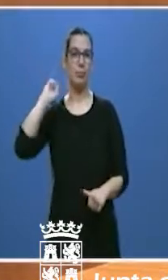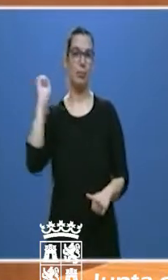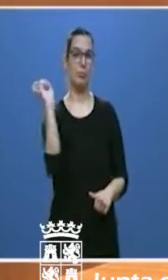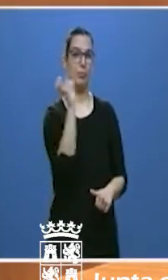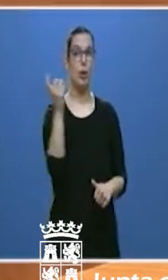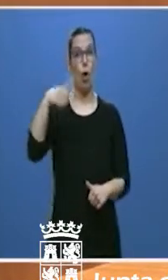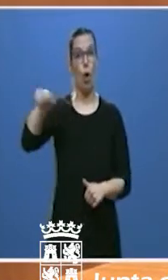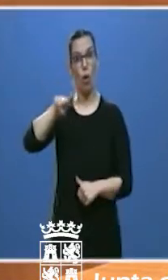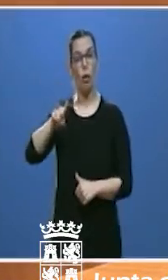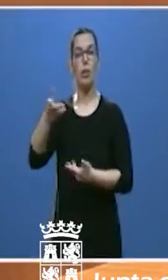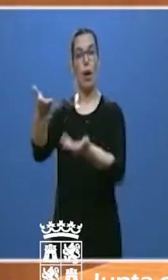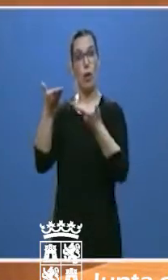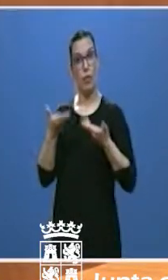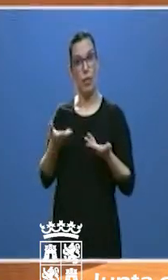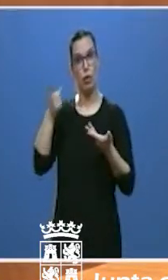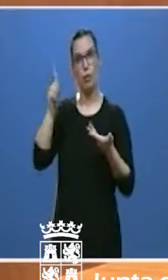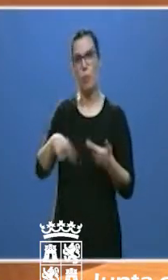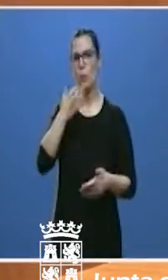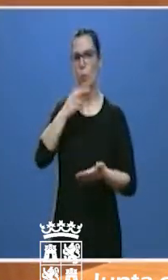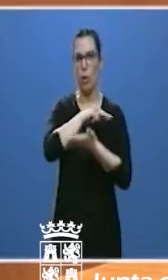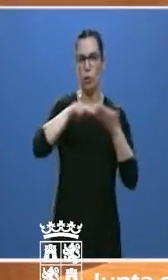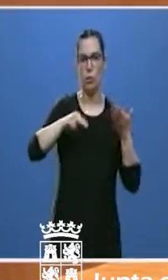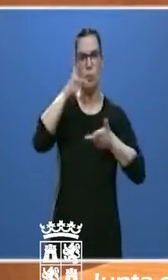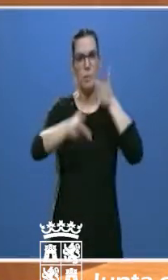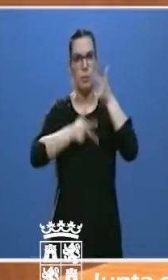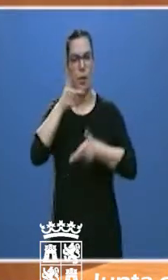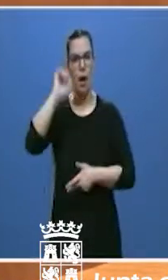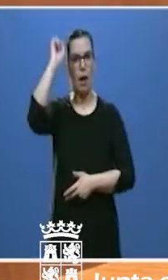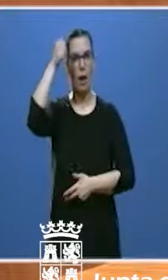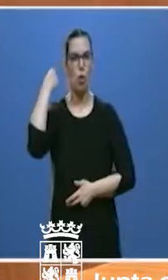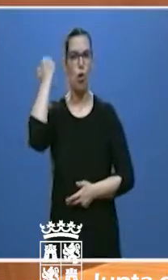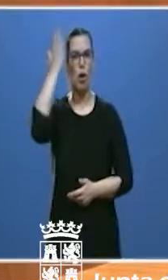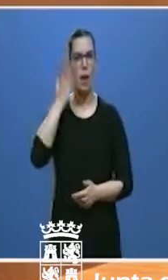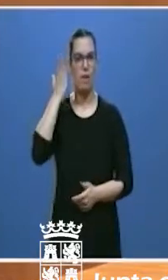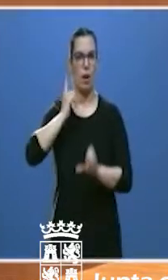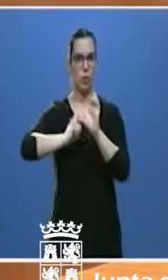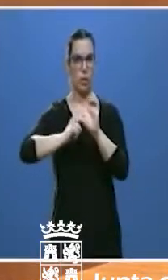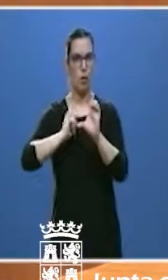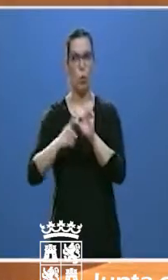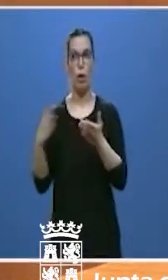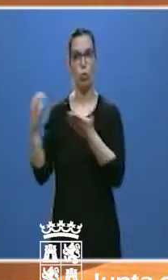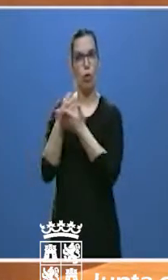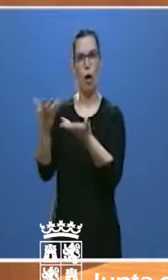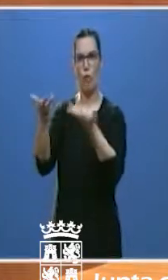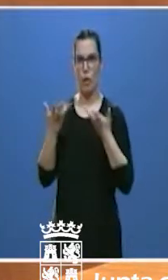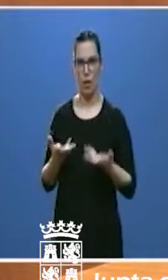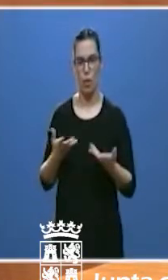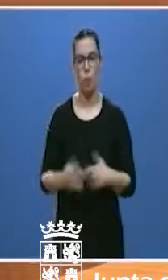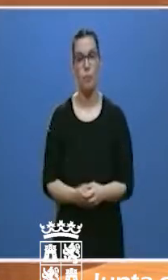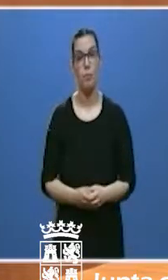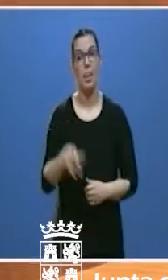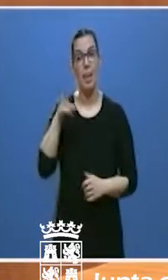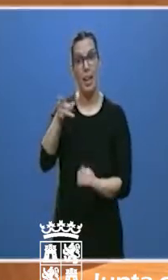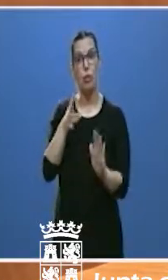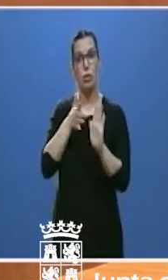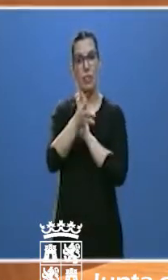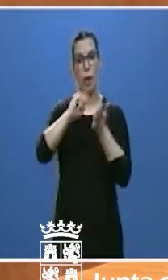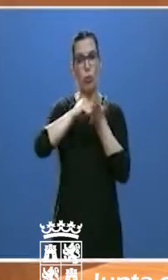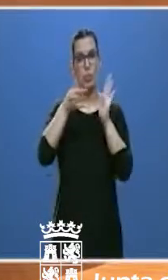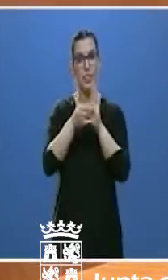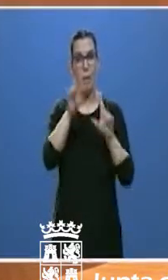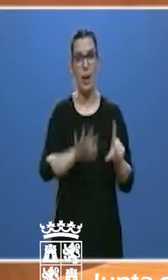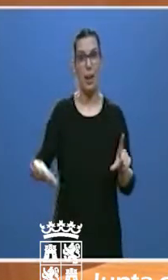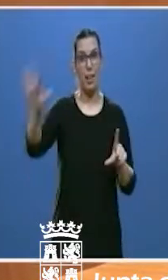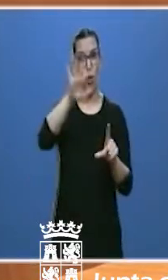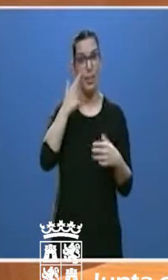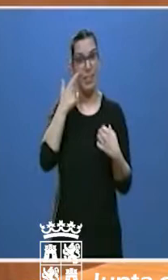ofrecido su ayuda, como Galicia, Euskadi, Aragón, Navarra y Extremadura. En eso precisamente consiste un sistema nacional de